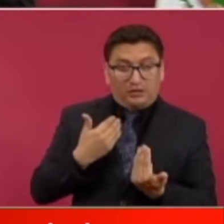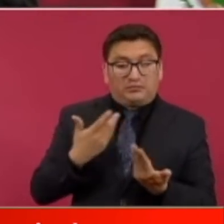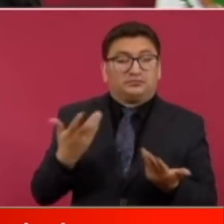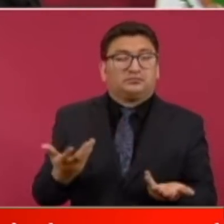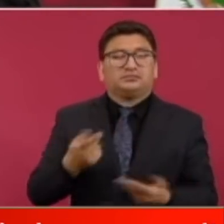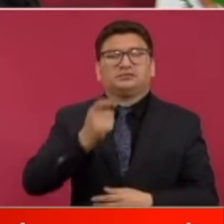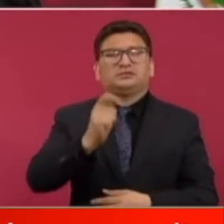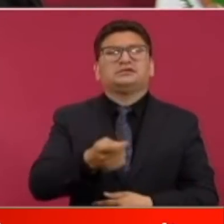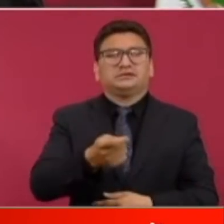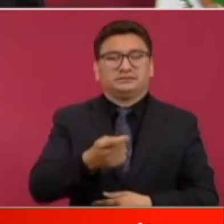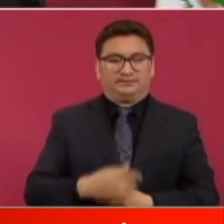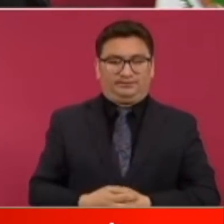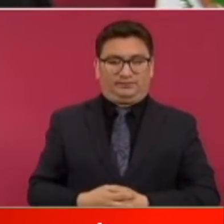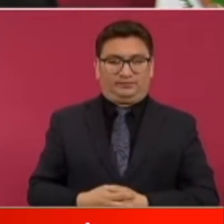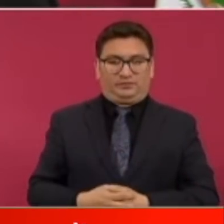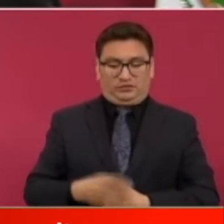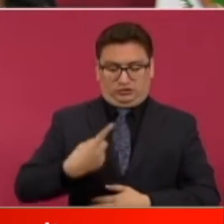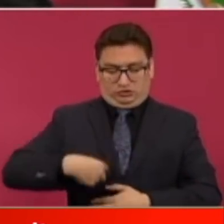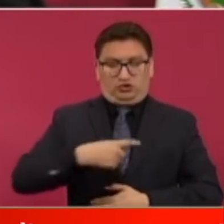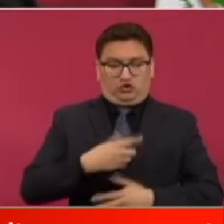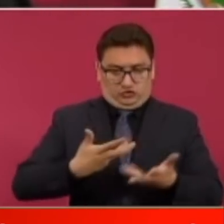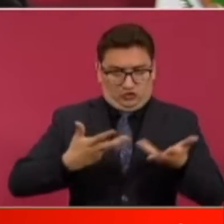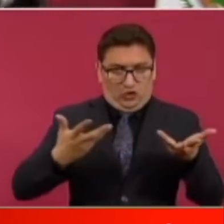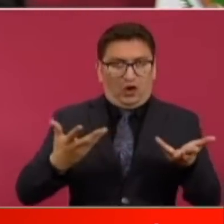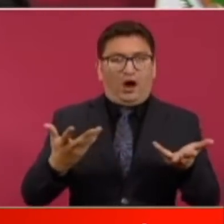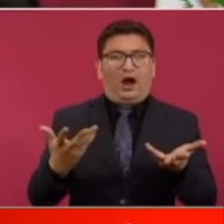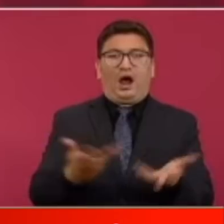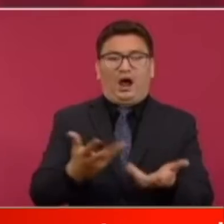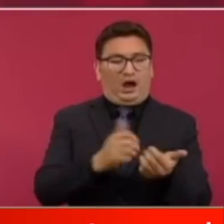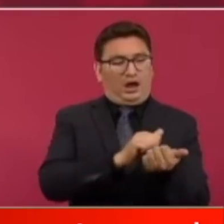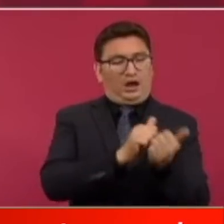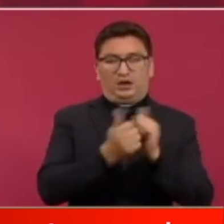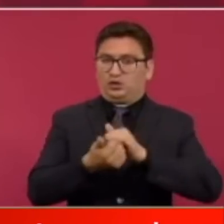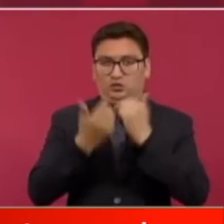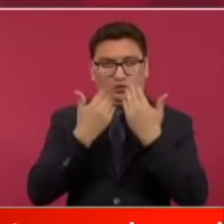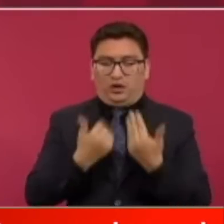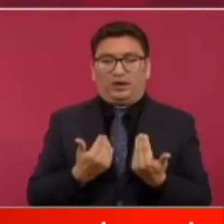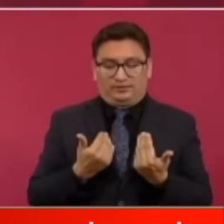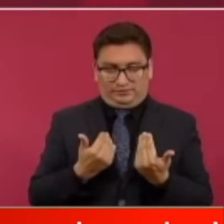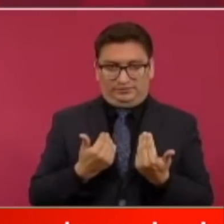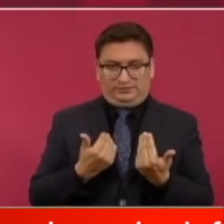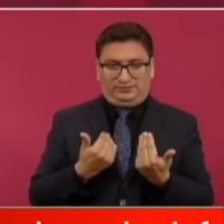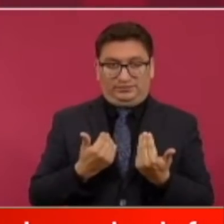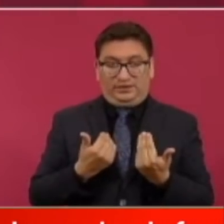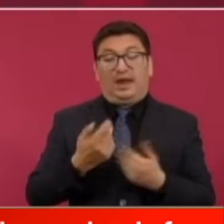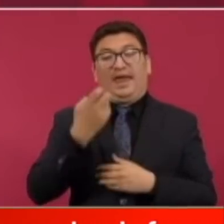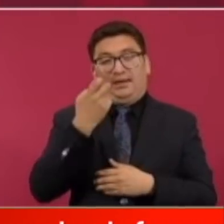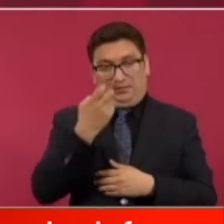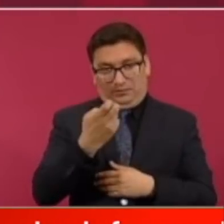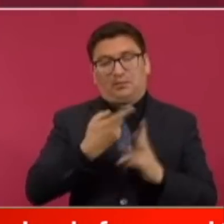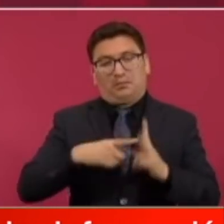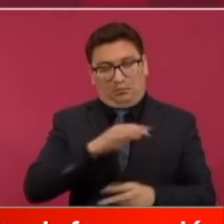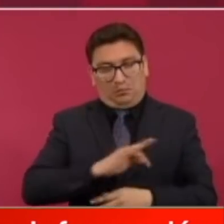significaría que no estamos llevando a cabo una transformación deberíamos estar preocupados